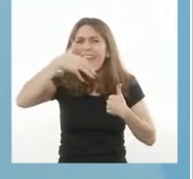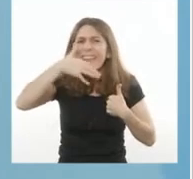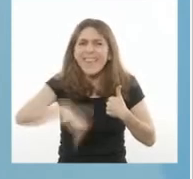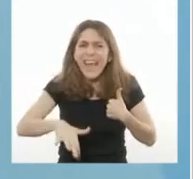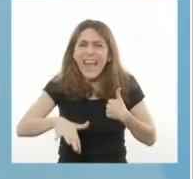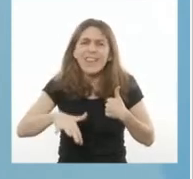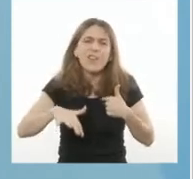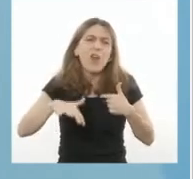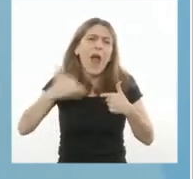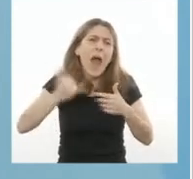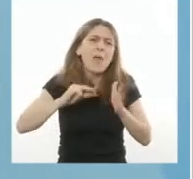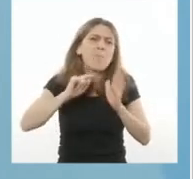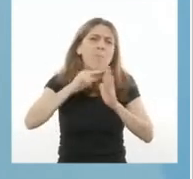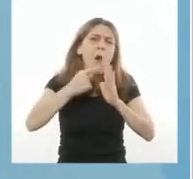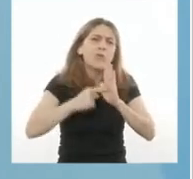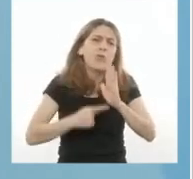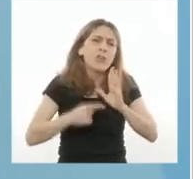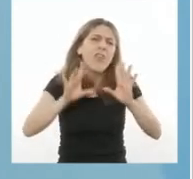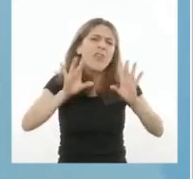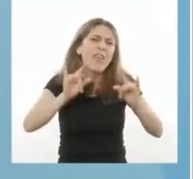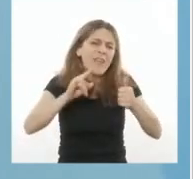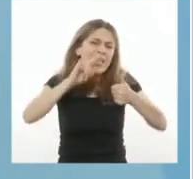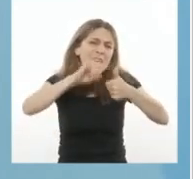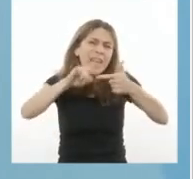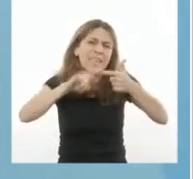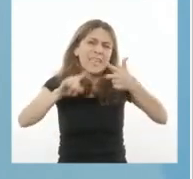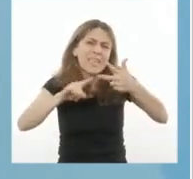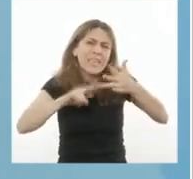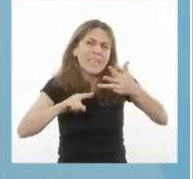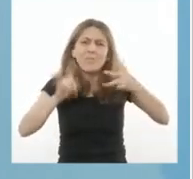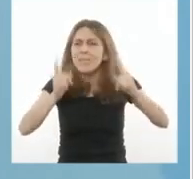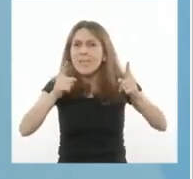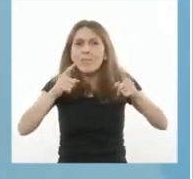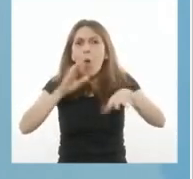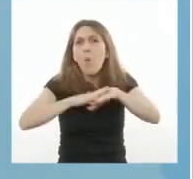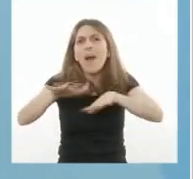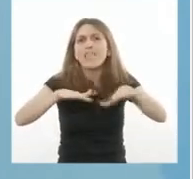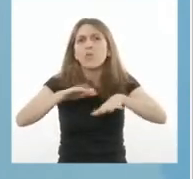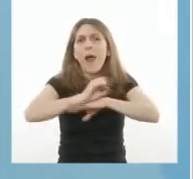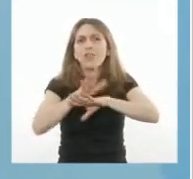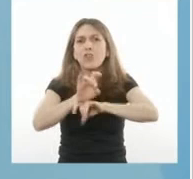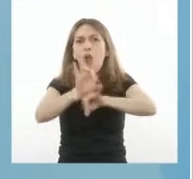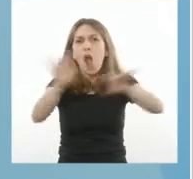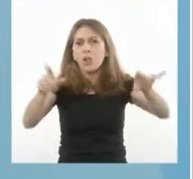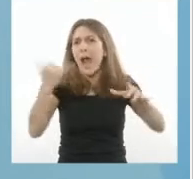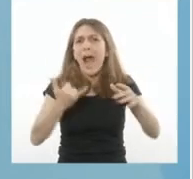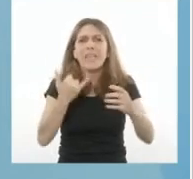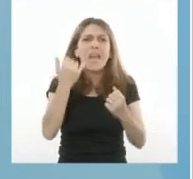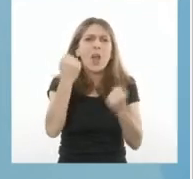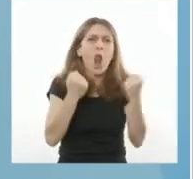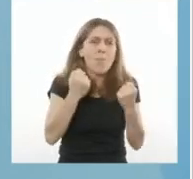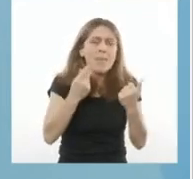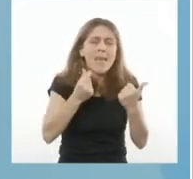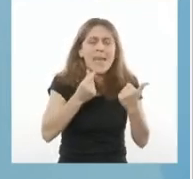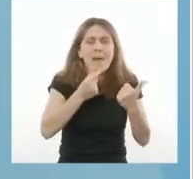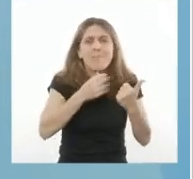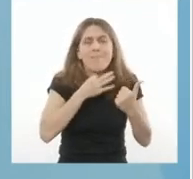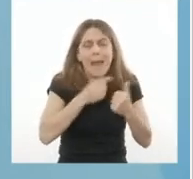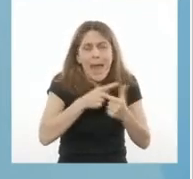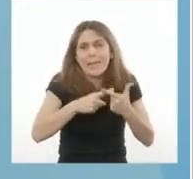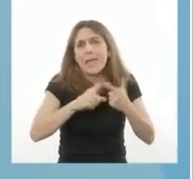de las dificultades que plantea este momento. Las dificultades económicas, sociales,